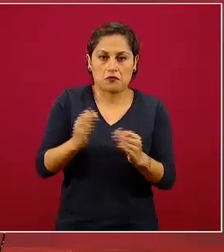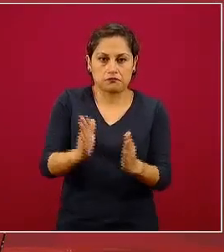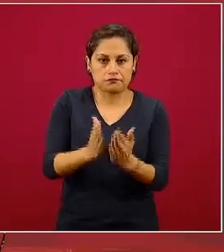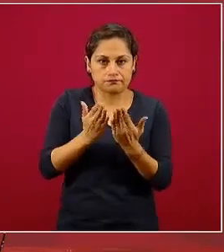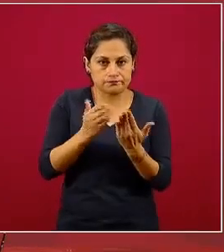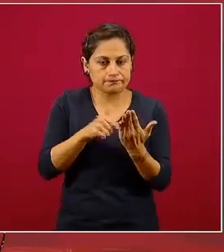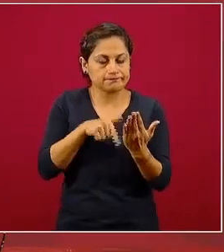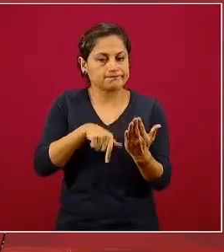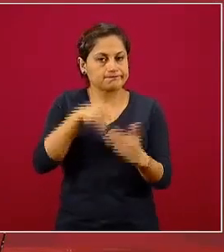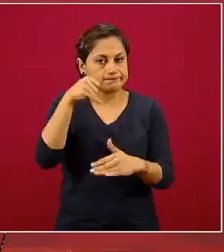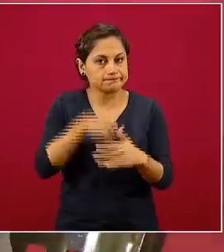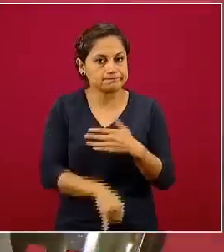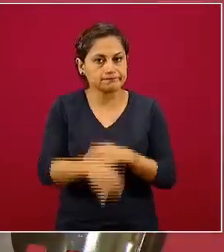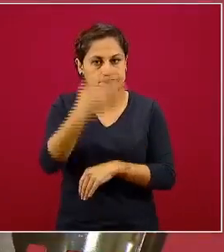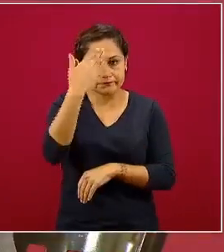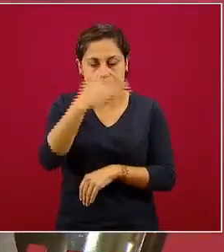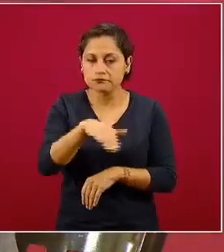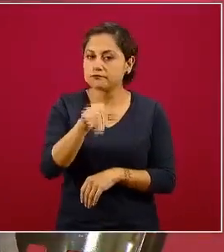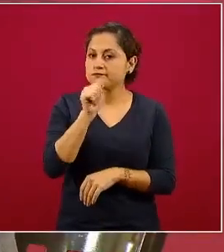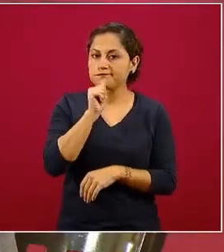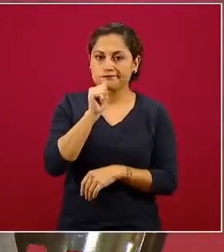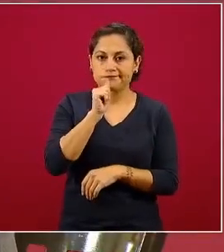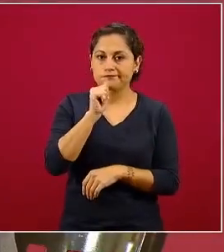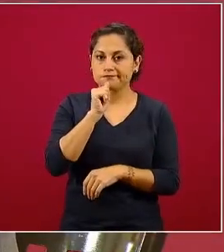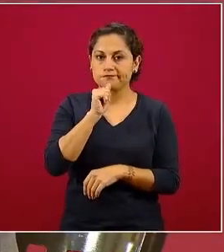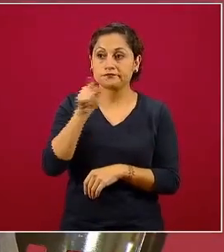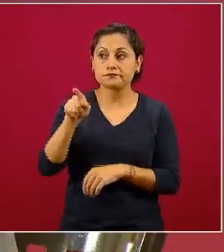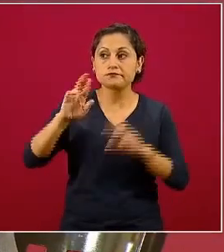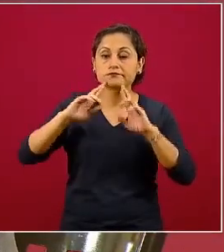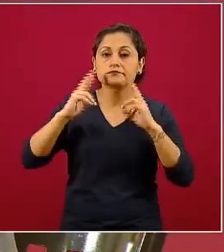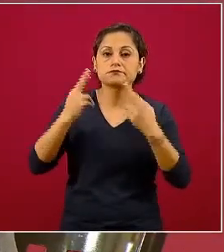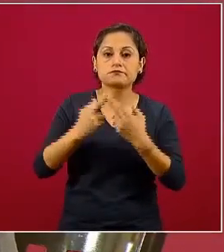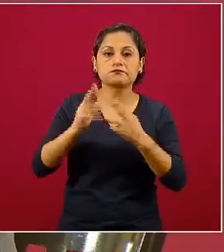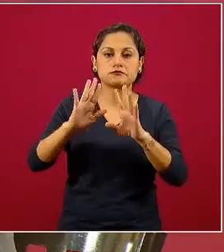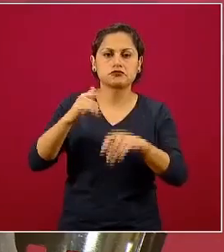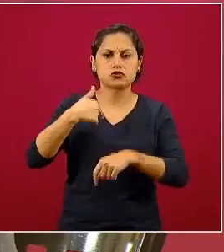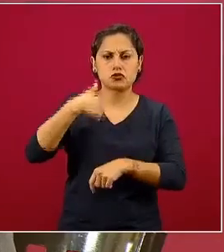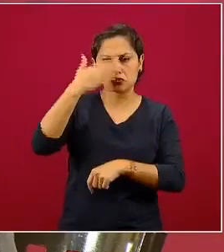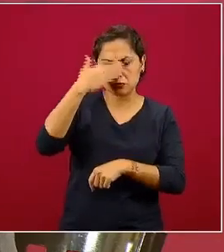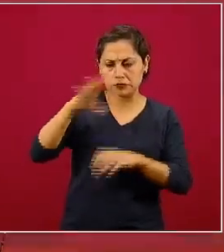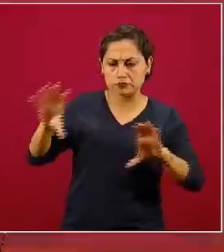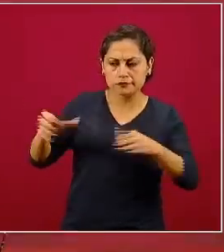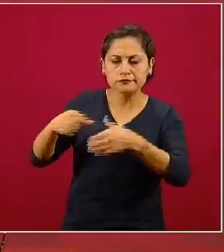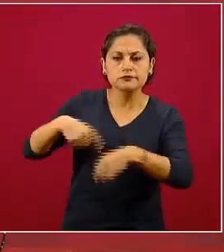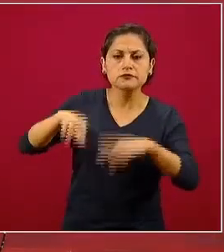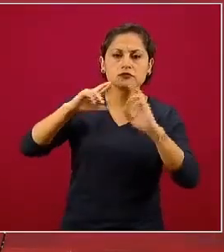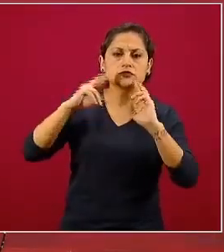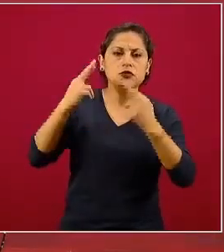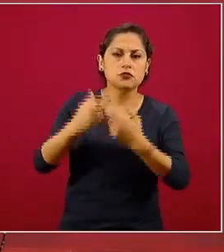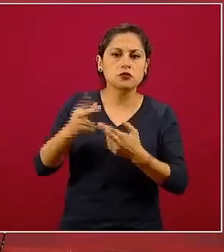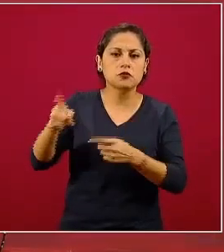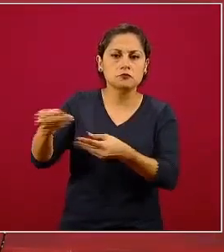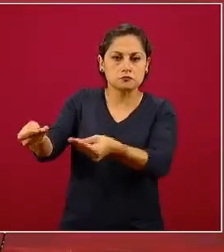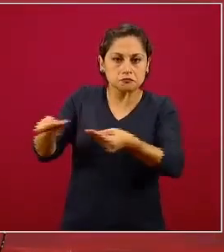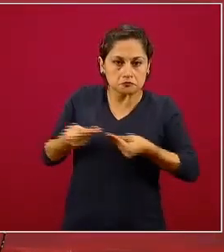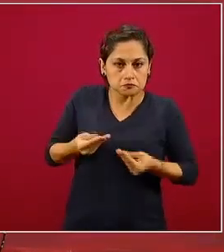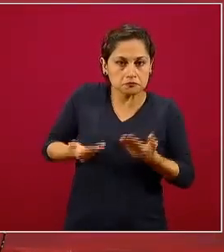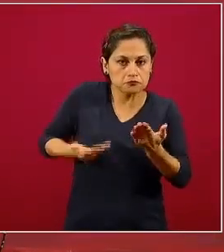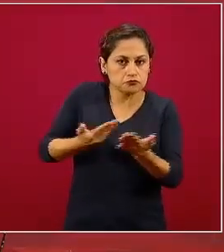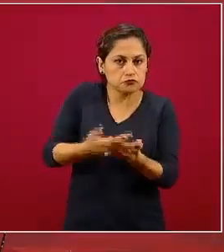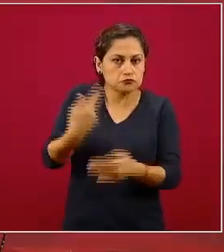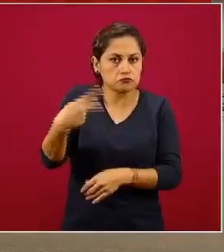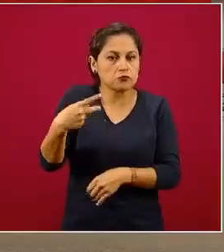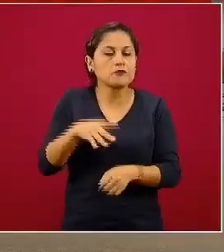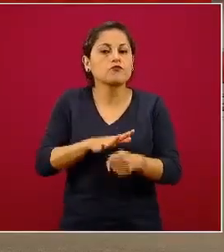detalles de lo que se haya propuesto en la reunión, sé cuál era el propósito, pero vamos a ver qué fechas proponen. En el contexto